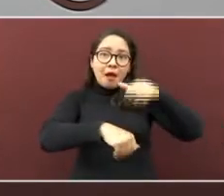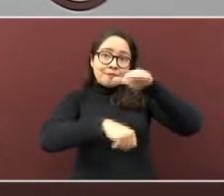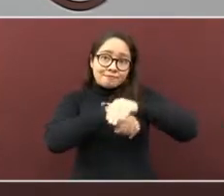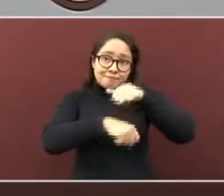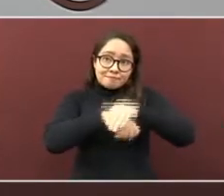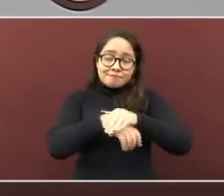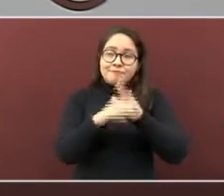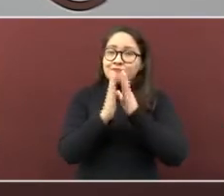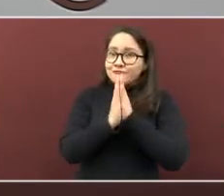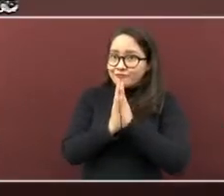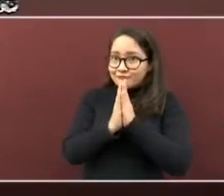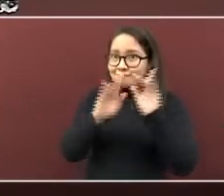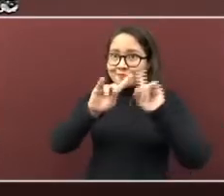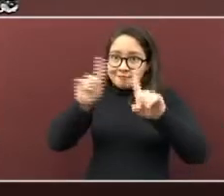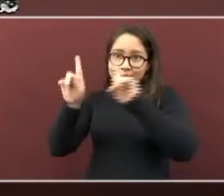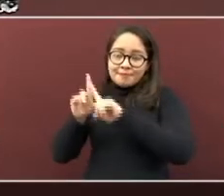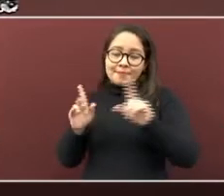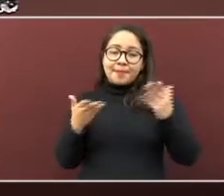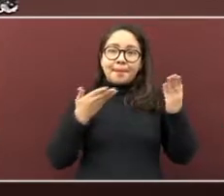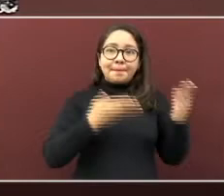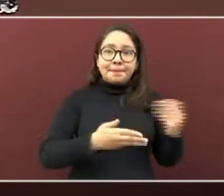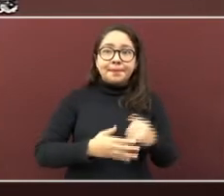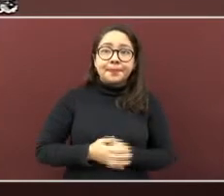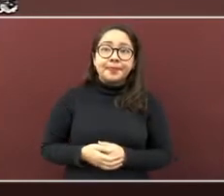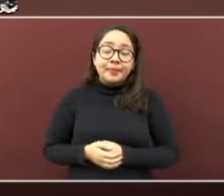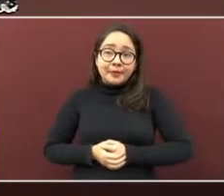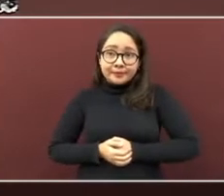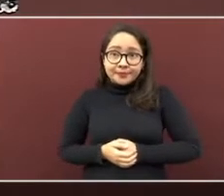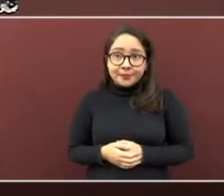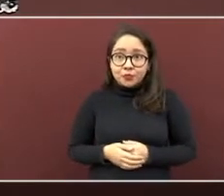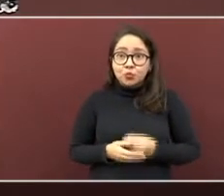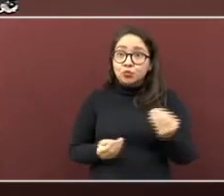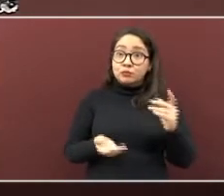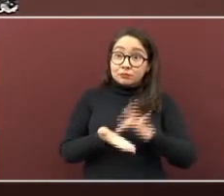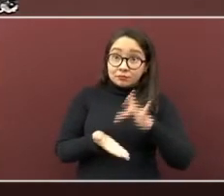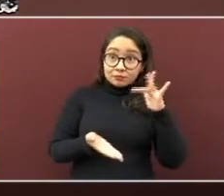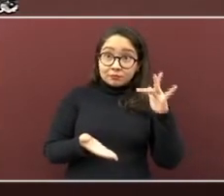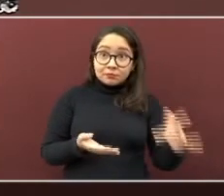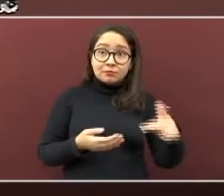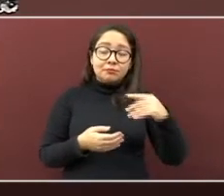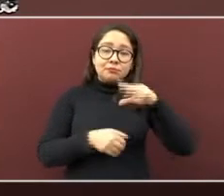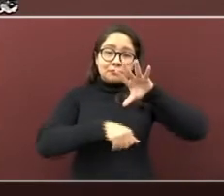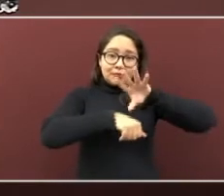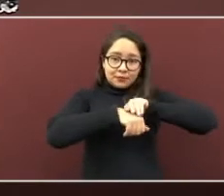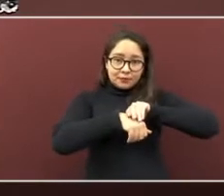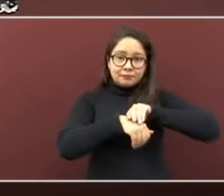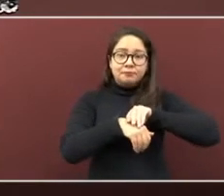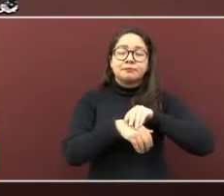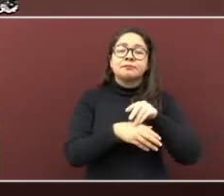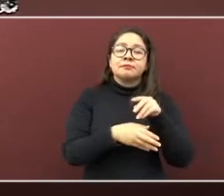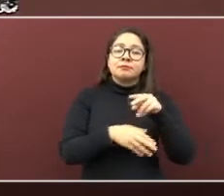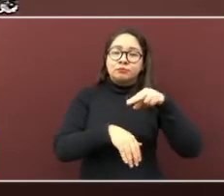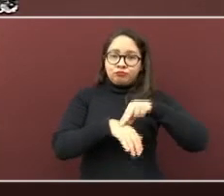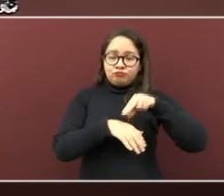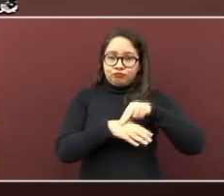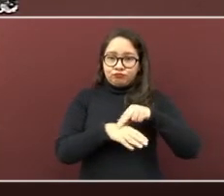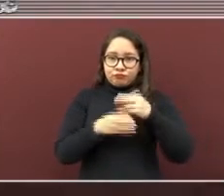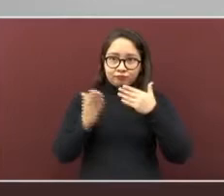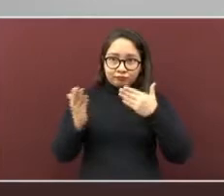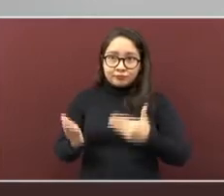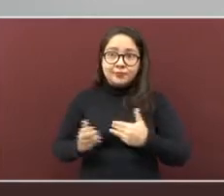amigos, etc. Adelante, doctor Benistáin. Muchas gracias. Con su permiso, doctor Ramos Alor.